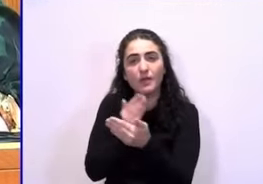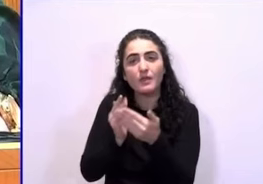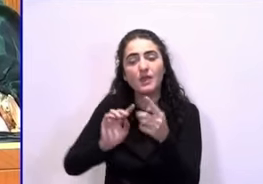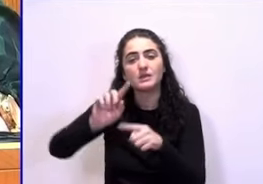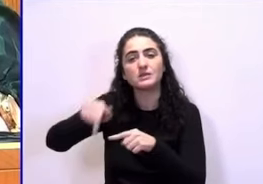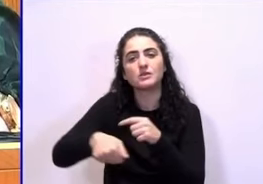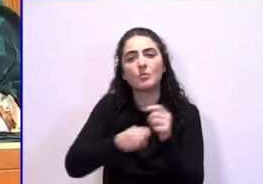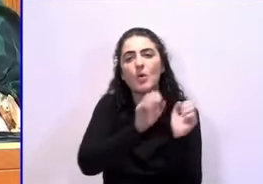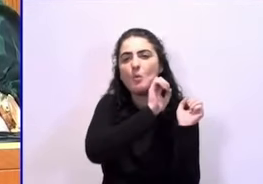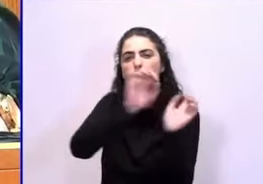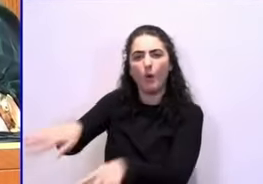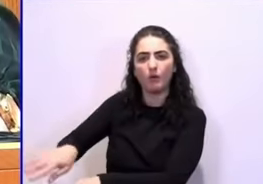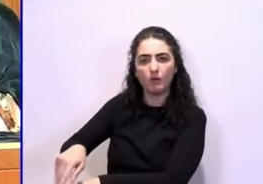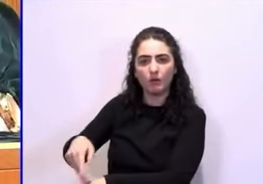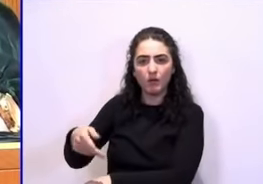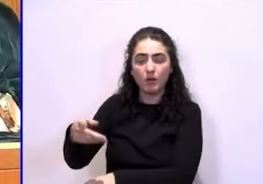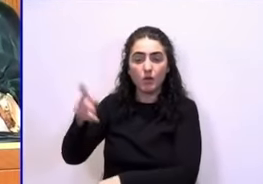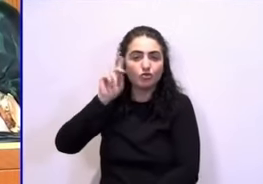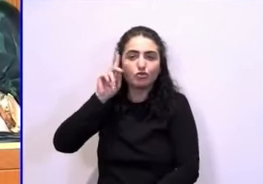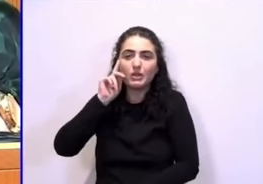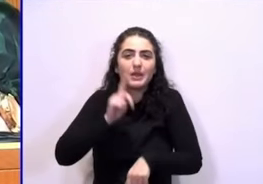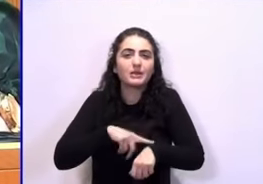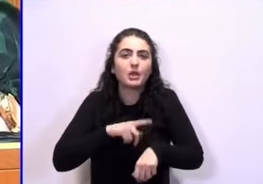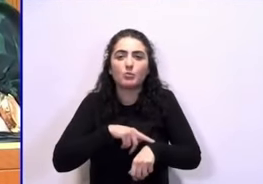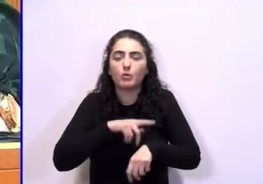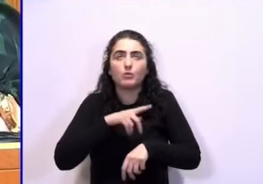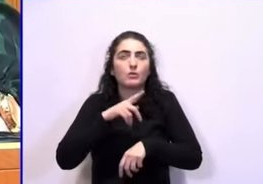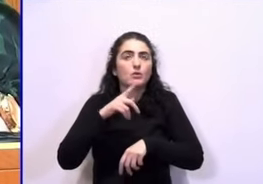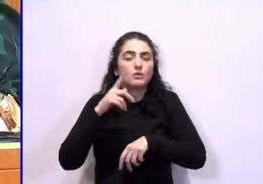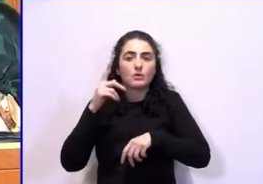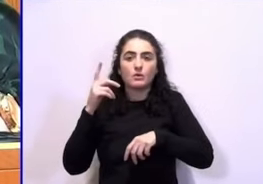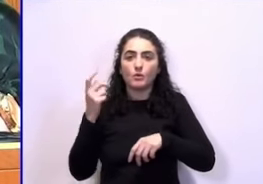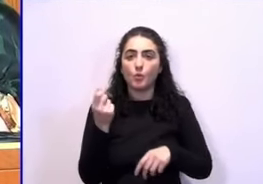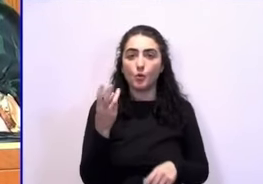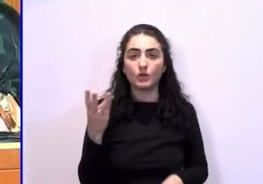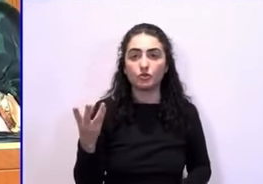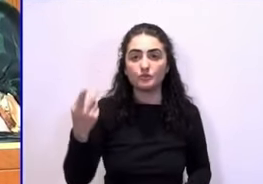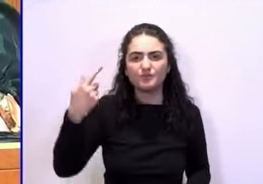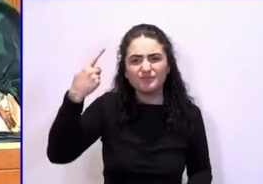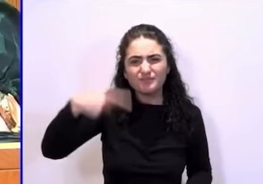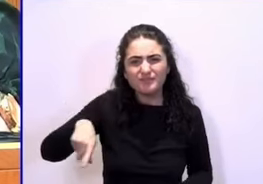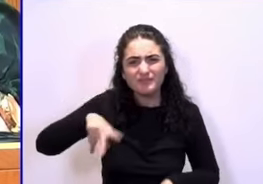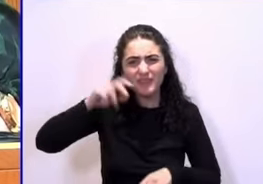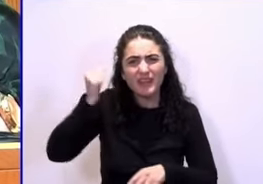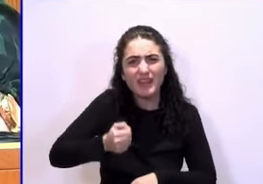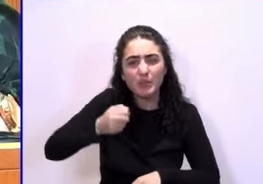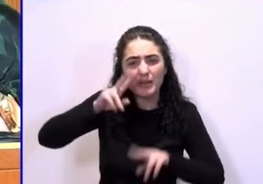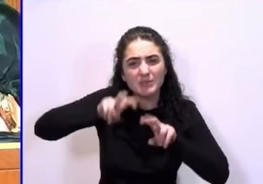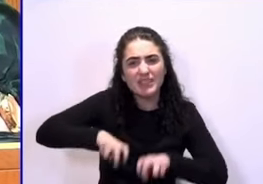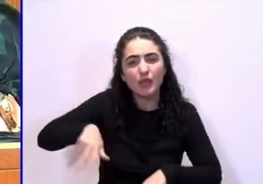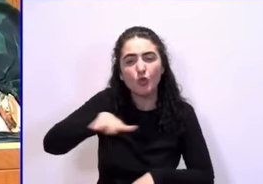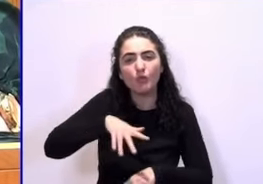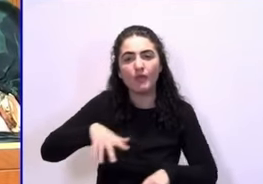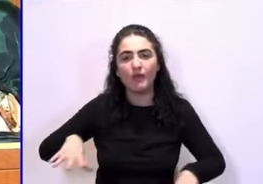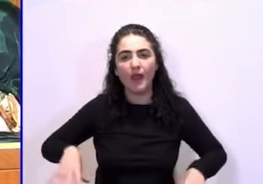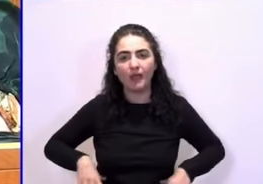abandonado. No sabía ni cuánto tiempo había pasado. ¿Sabe dónde se está investigando ese crimen? En Argentina.